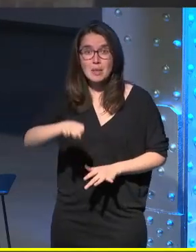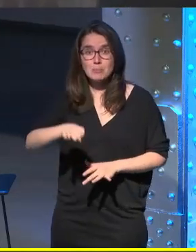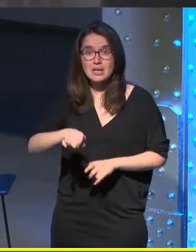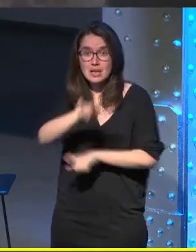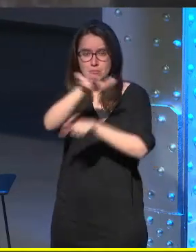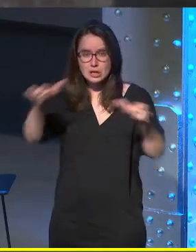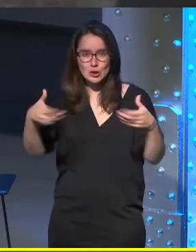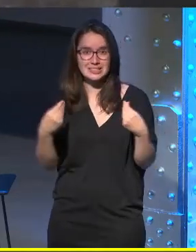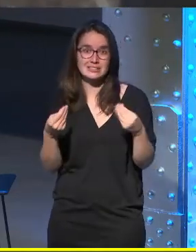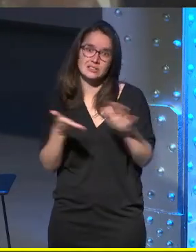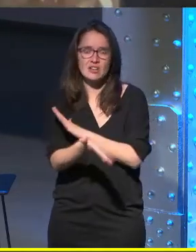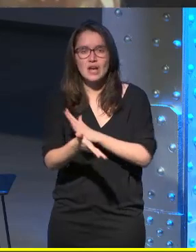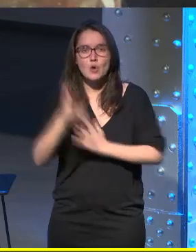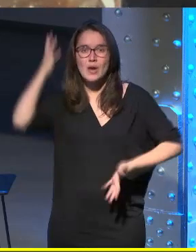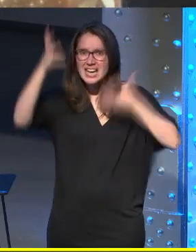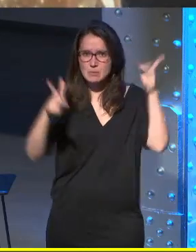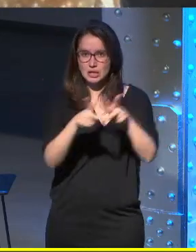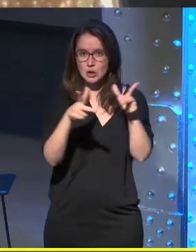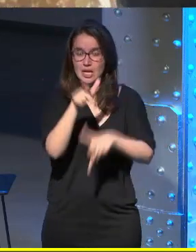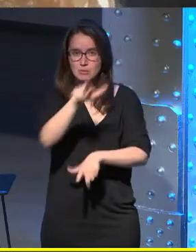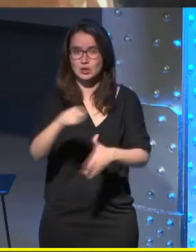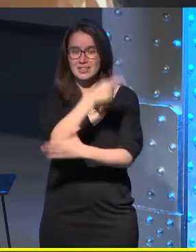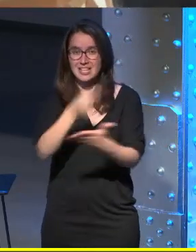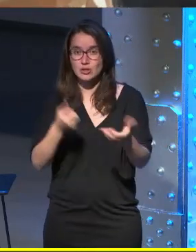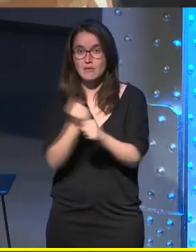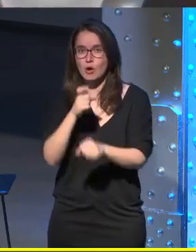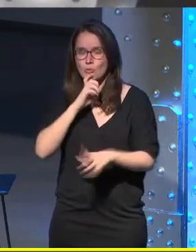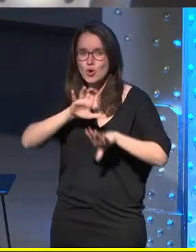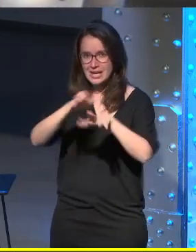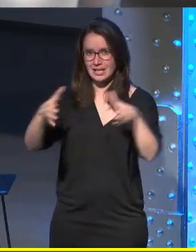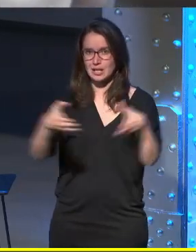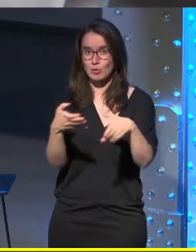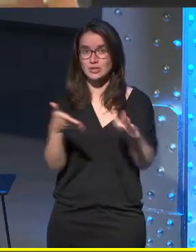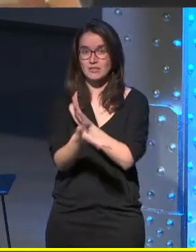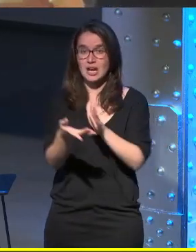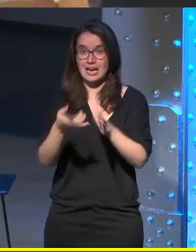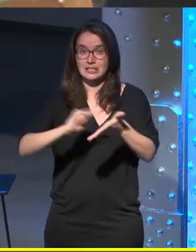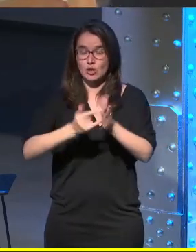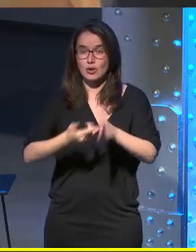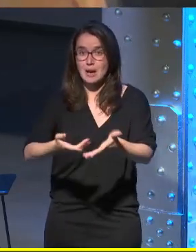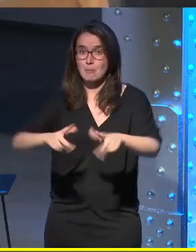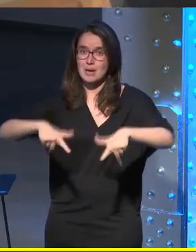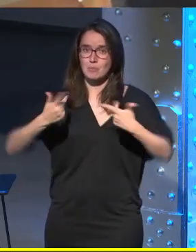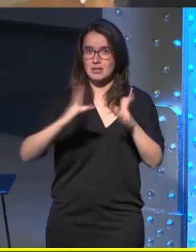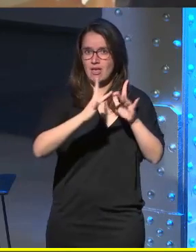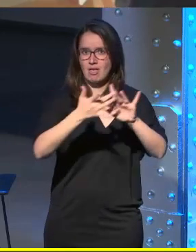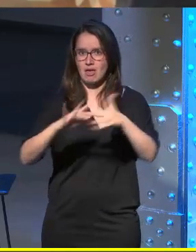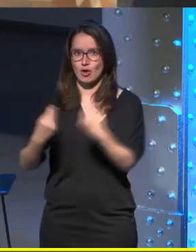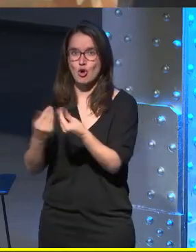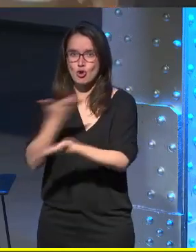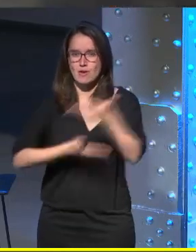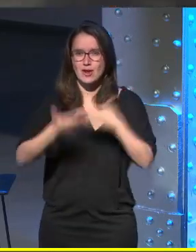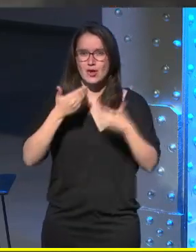es un animal social y los diseñadores trabajamos en equipo con lo cual esta tecnología nos permitirá interactuar con nuestros colaboradores